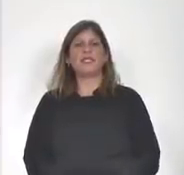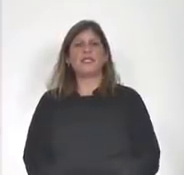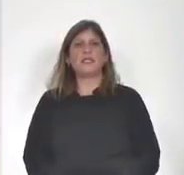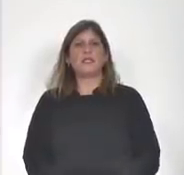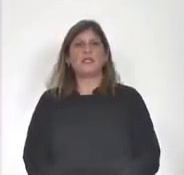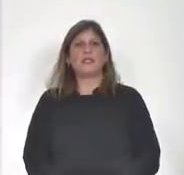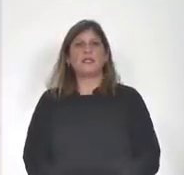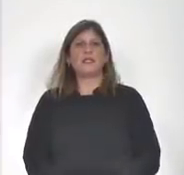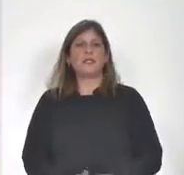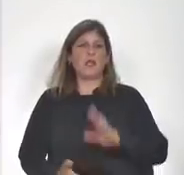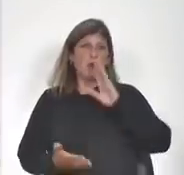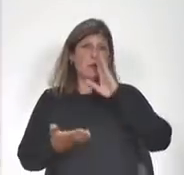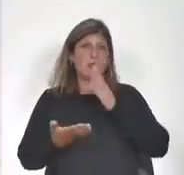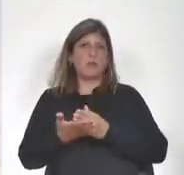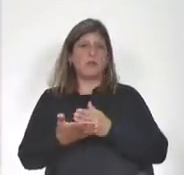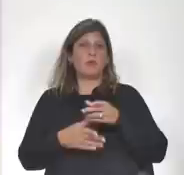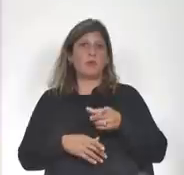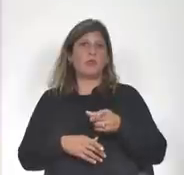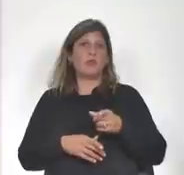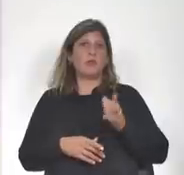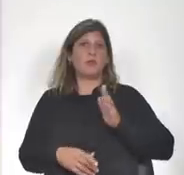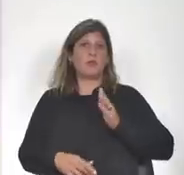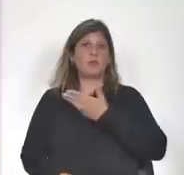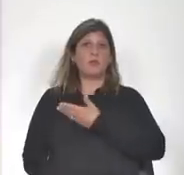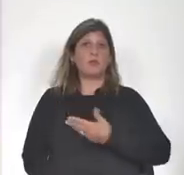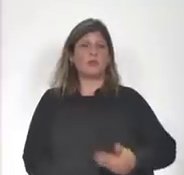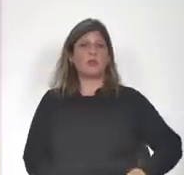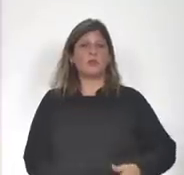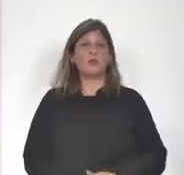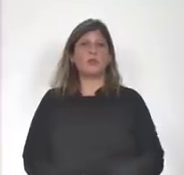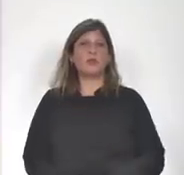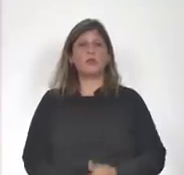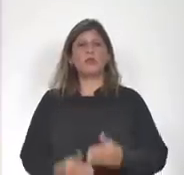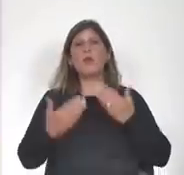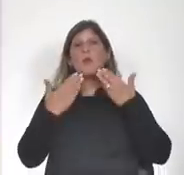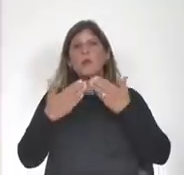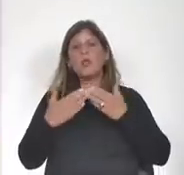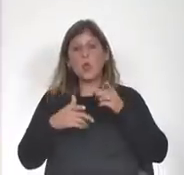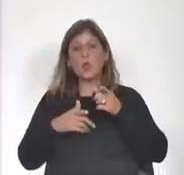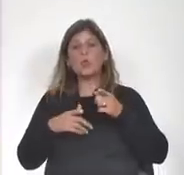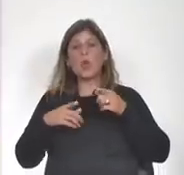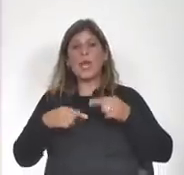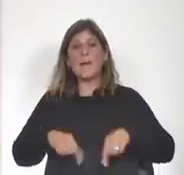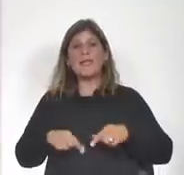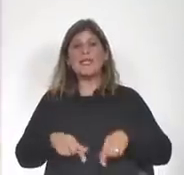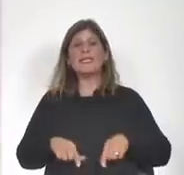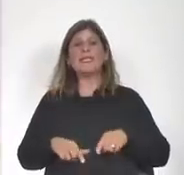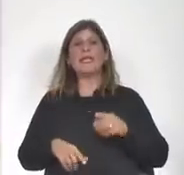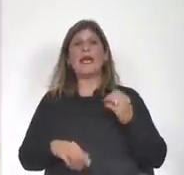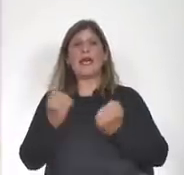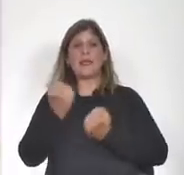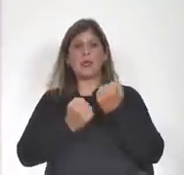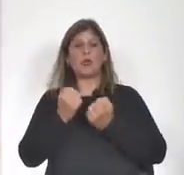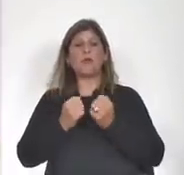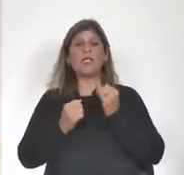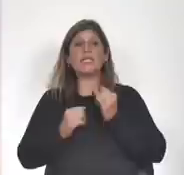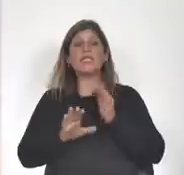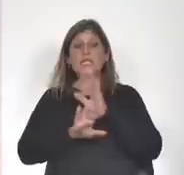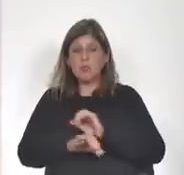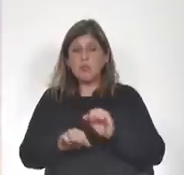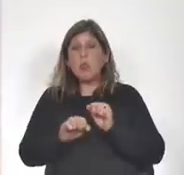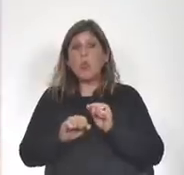por último señora presidenta le pregunto a la ministra si pudo